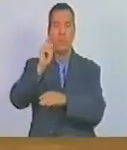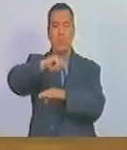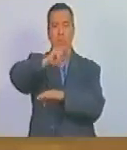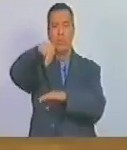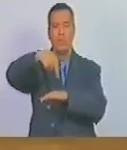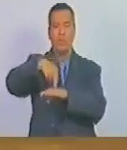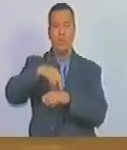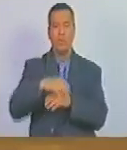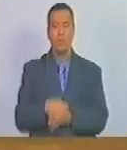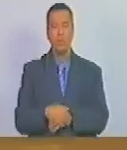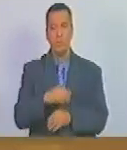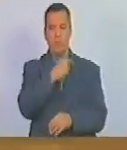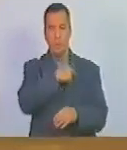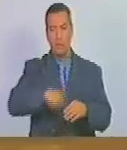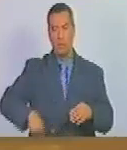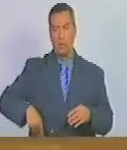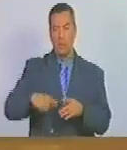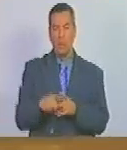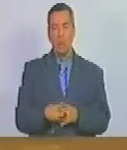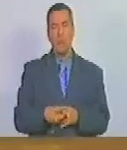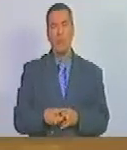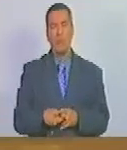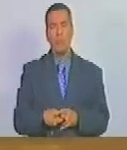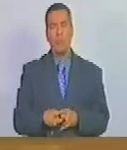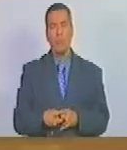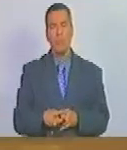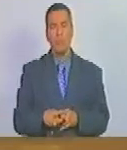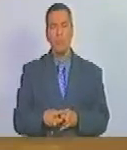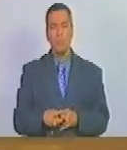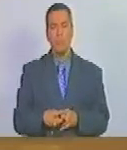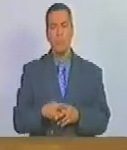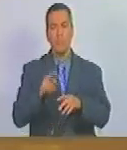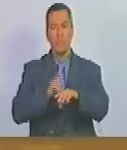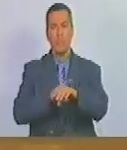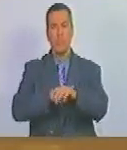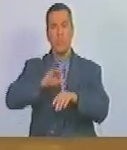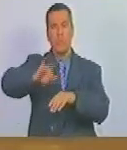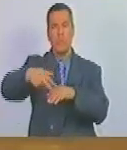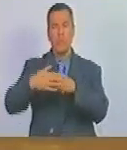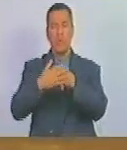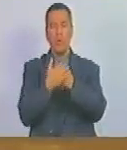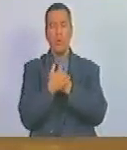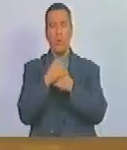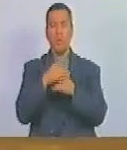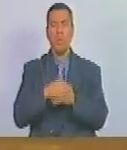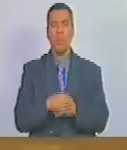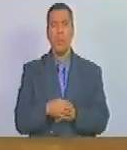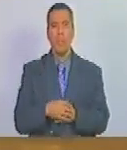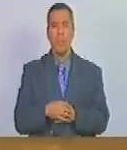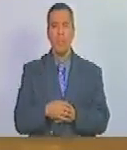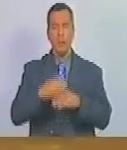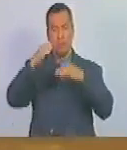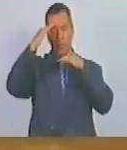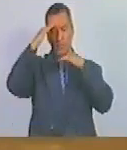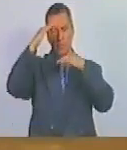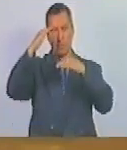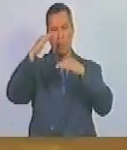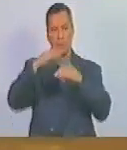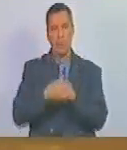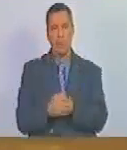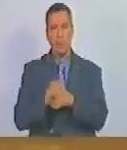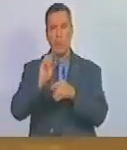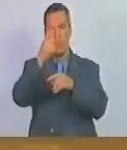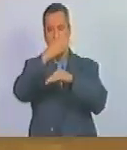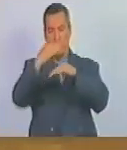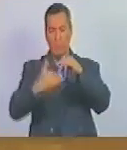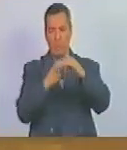Nacional, presidente, doctor Jorge Rodríguez Gómez. Saludar al